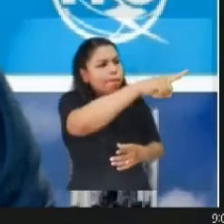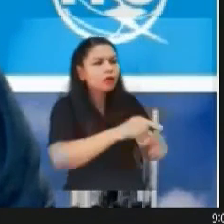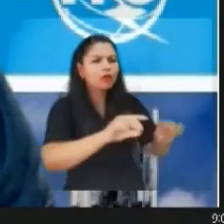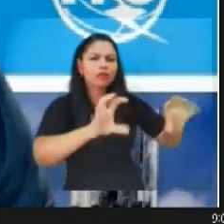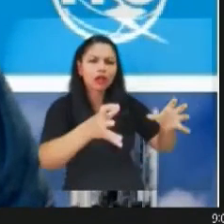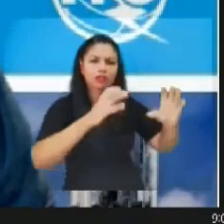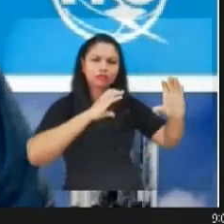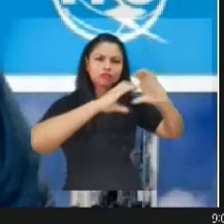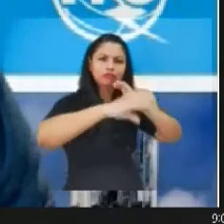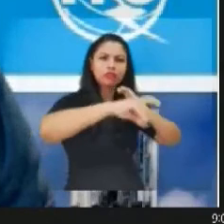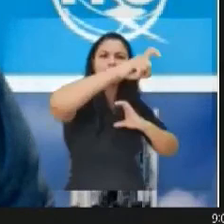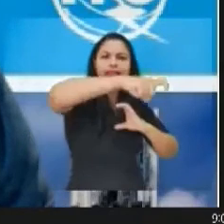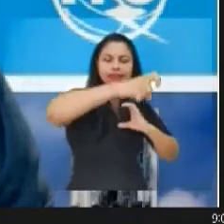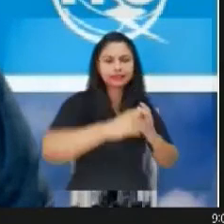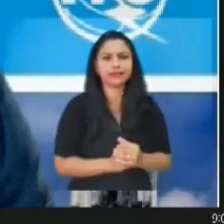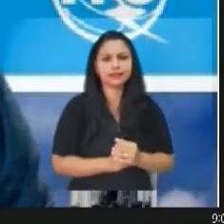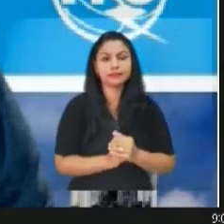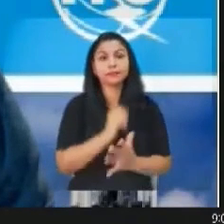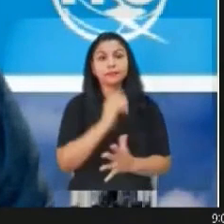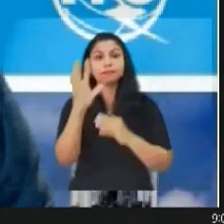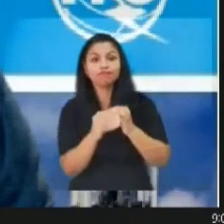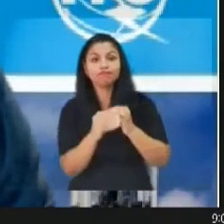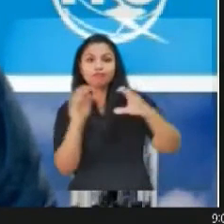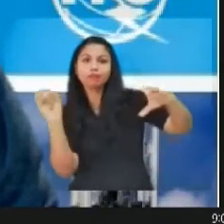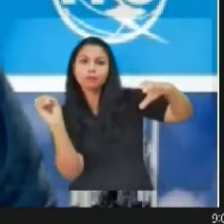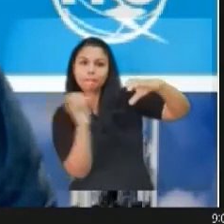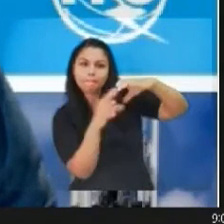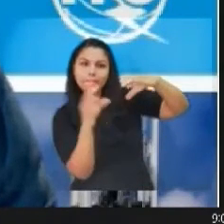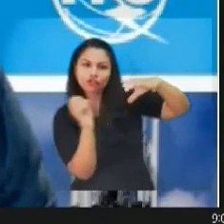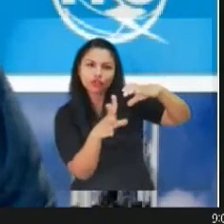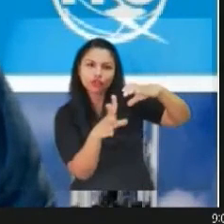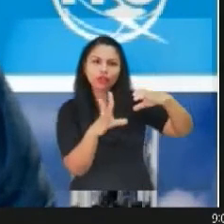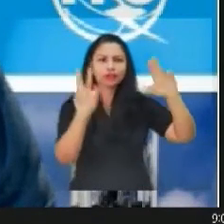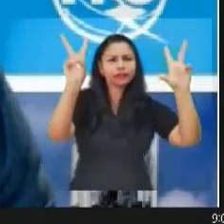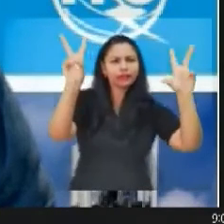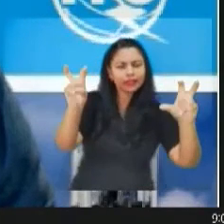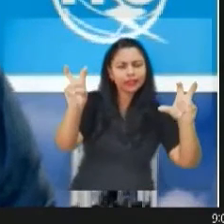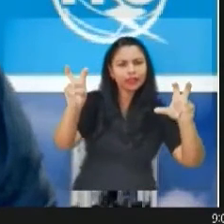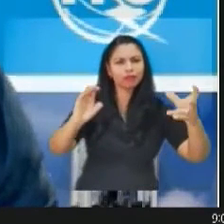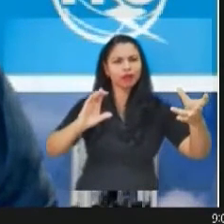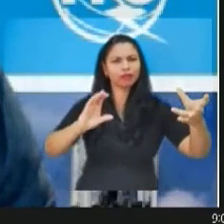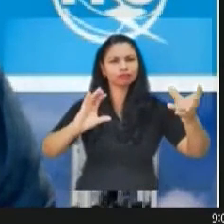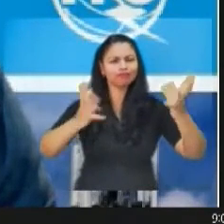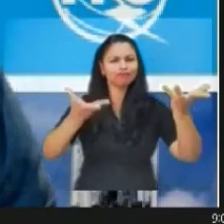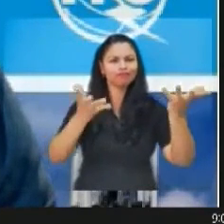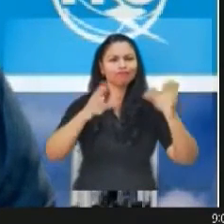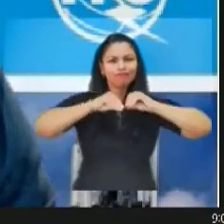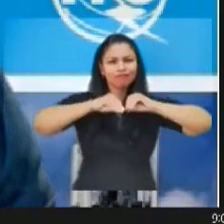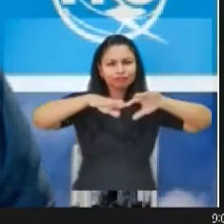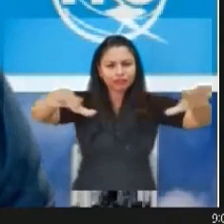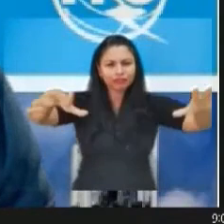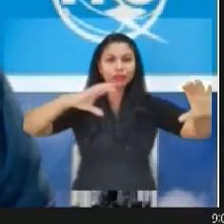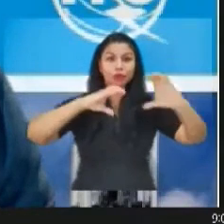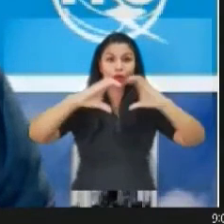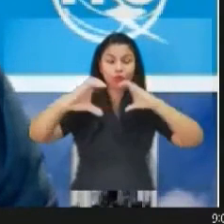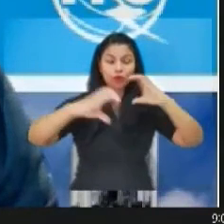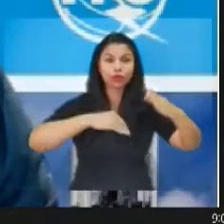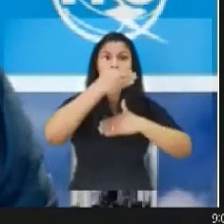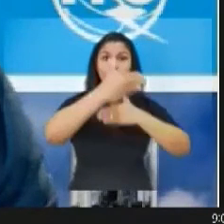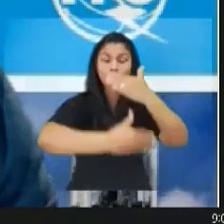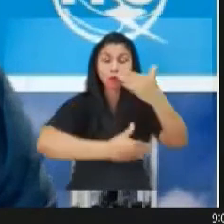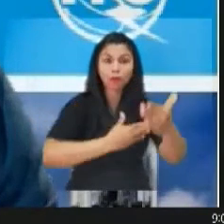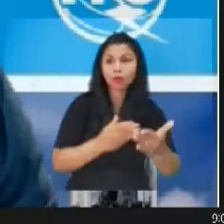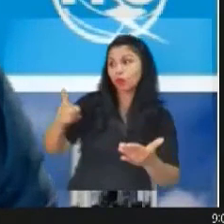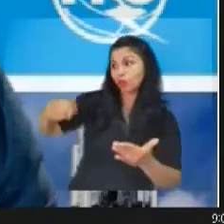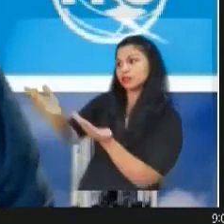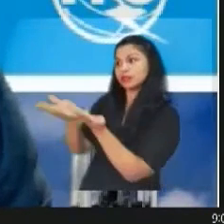La asignación de estos recursos naturales limitados a un servicio determinado se produce a costa de otro servicio, y